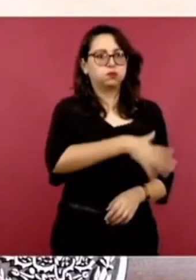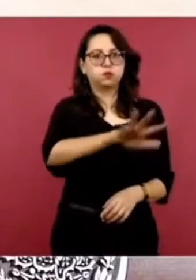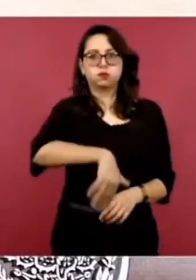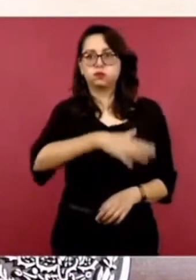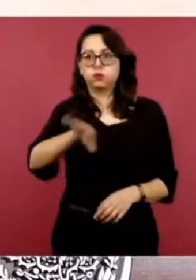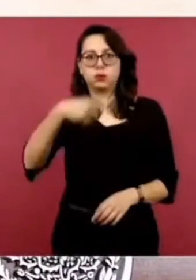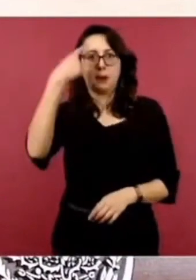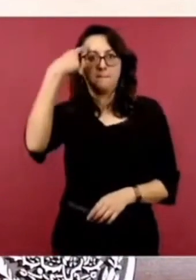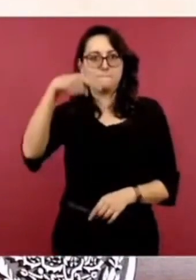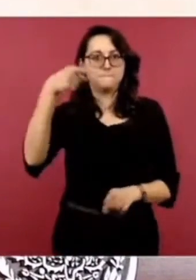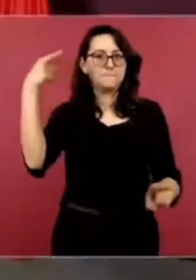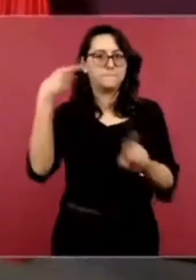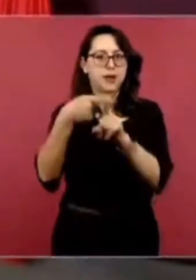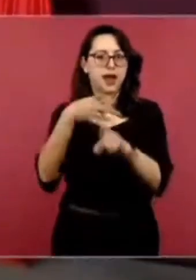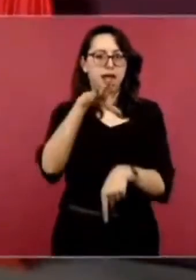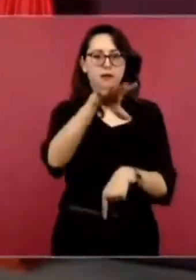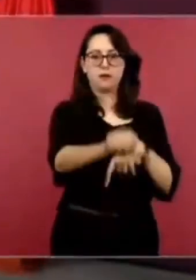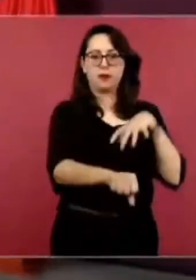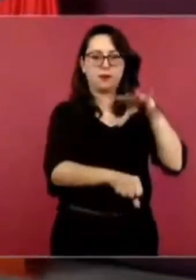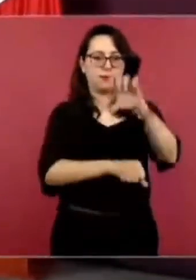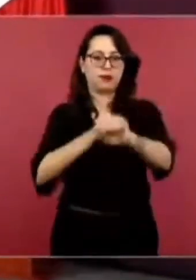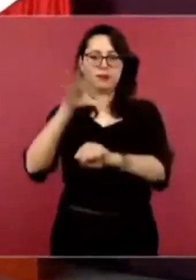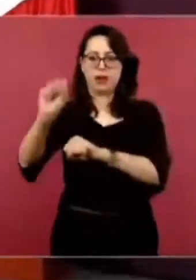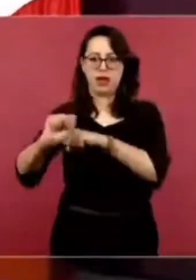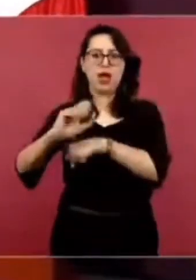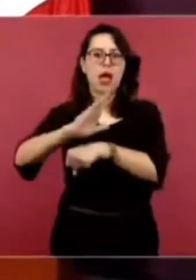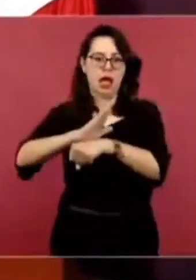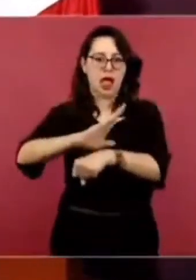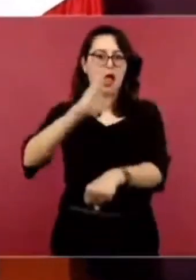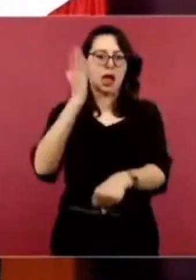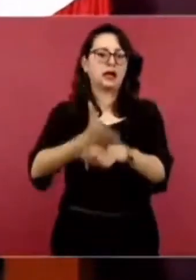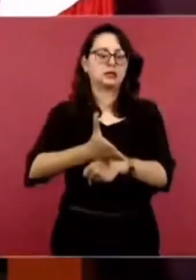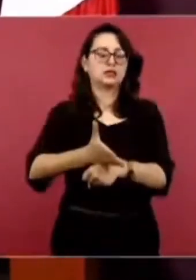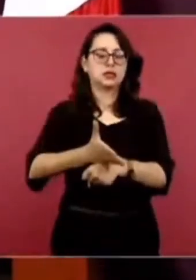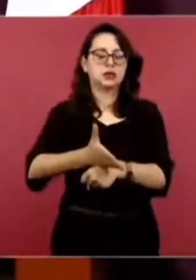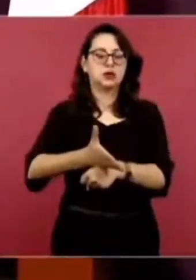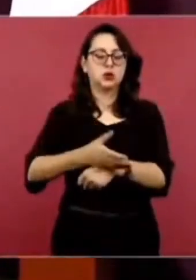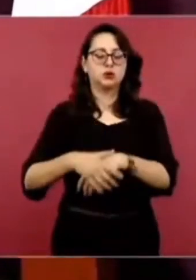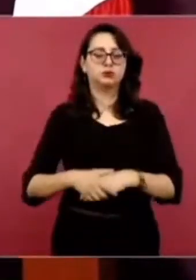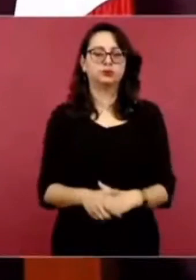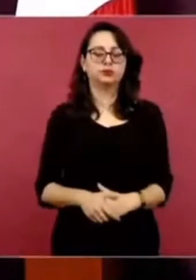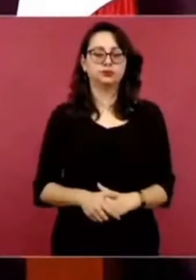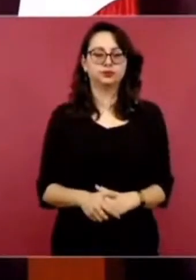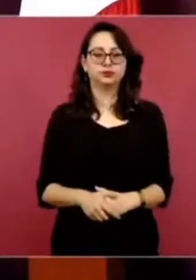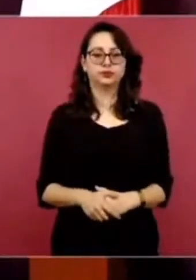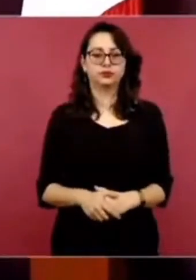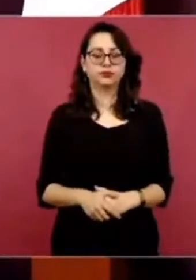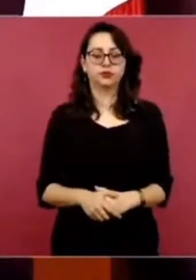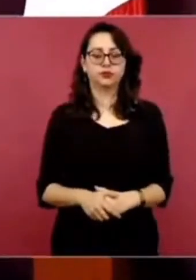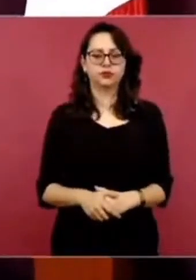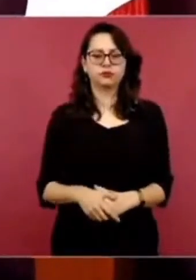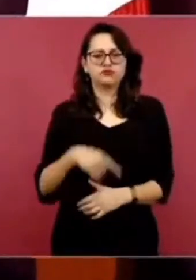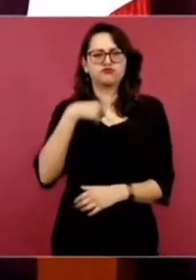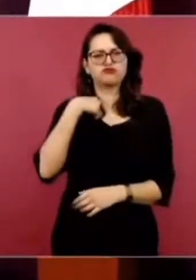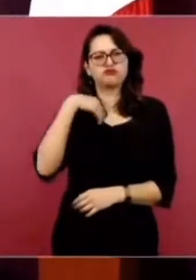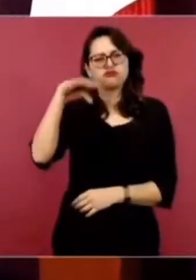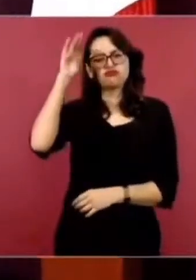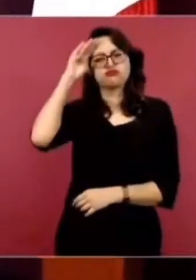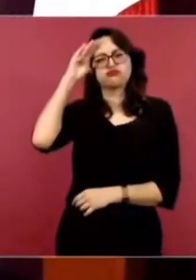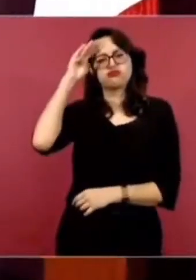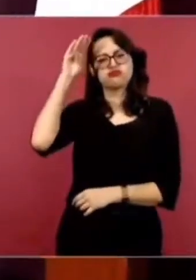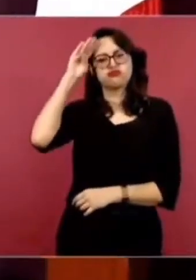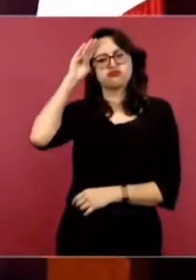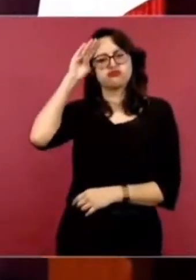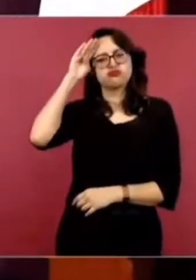en castigar a quienes cometieron este crimen. Y yo pienso que